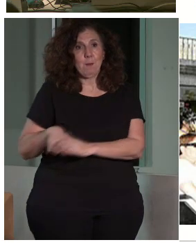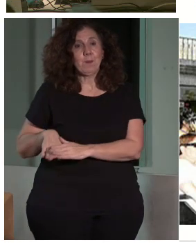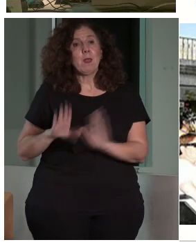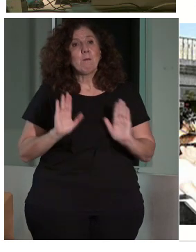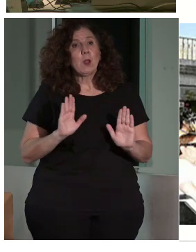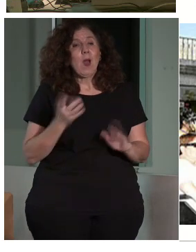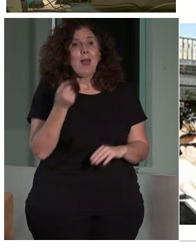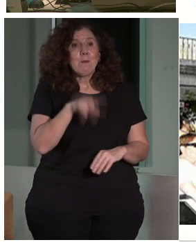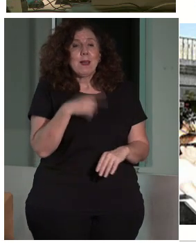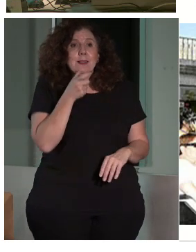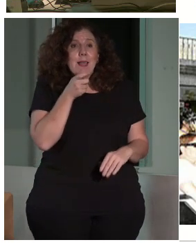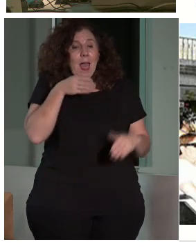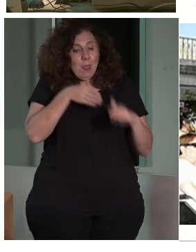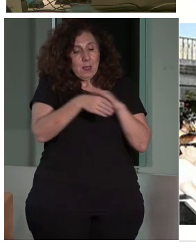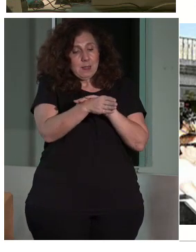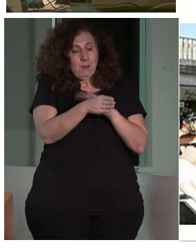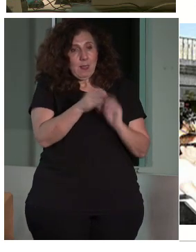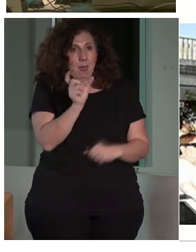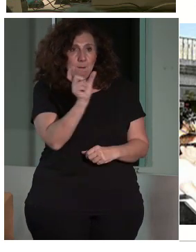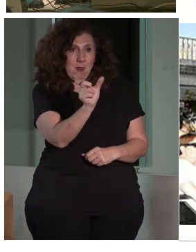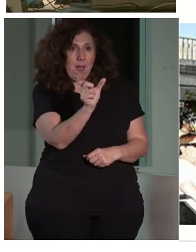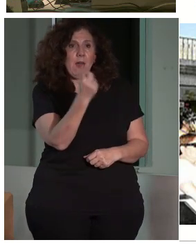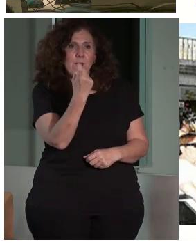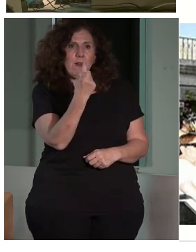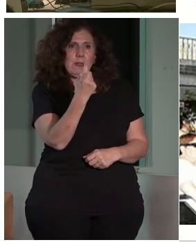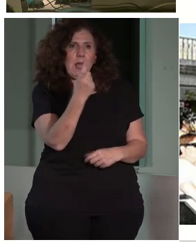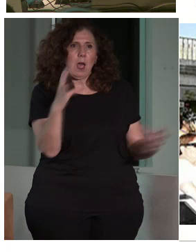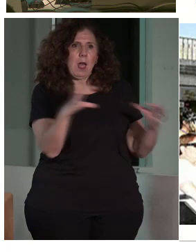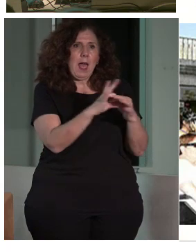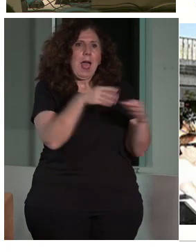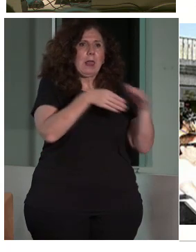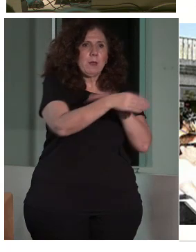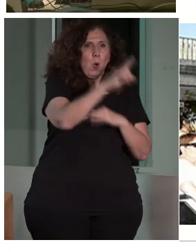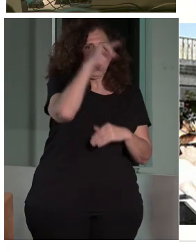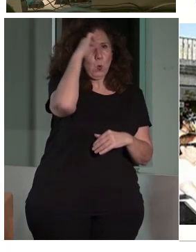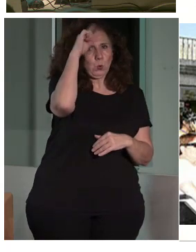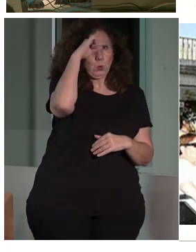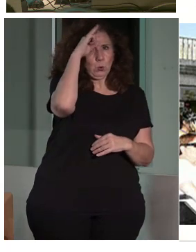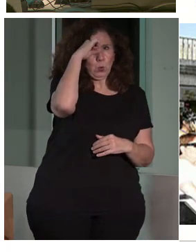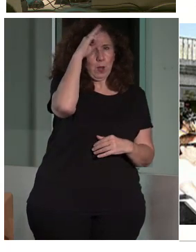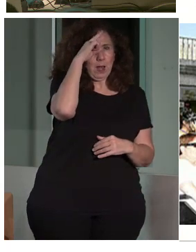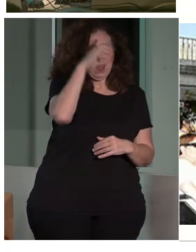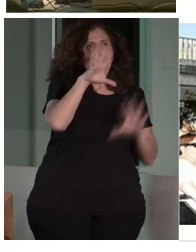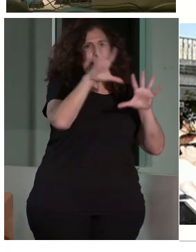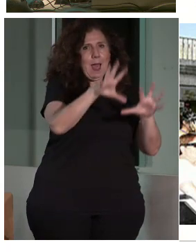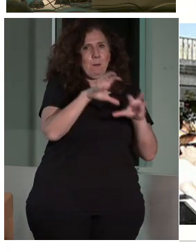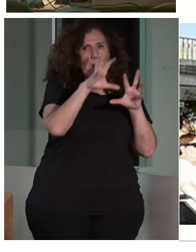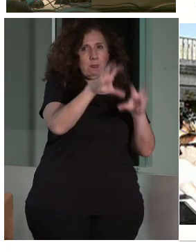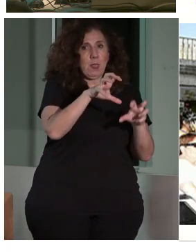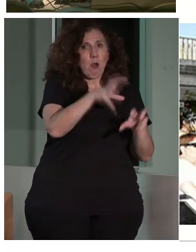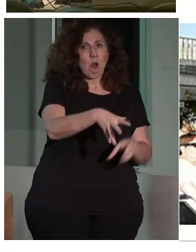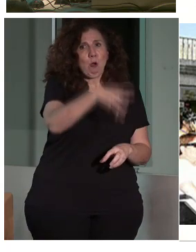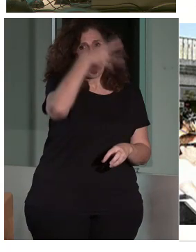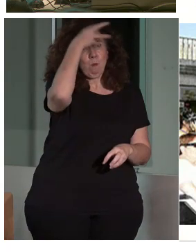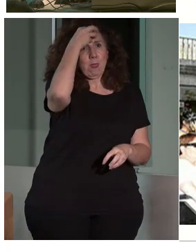unirle el de accesibilidad cultural, ¿no?, que es eso que hablamos, que es aprender el significado o comprender el significado